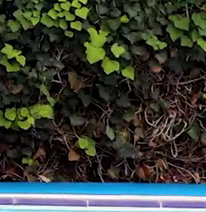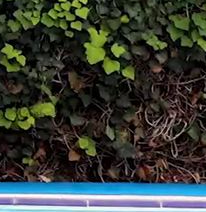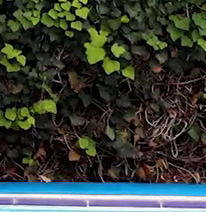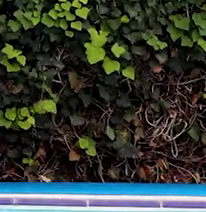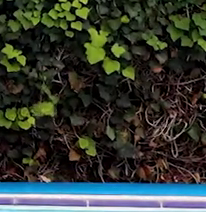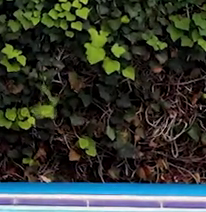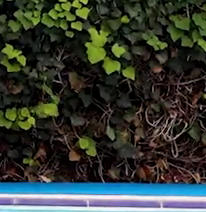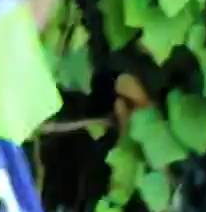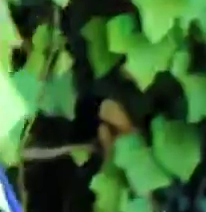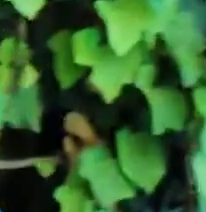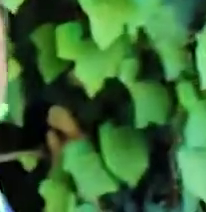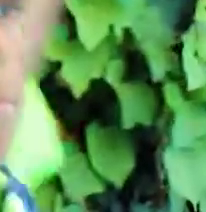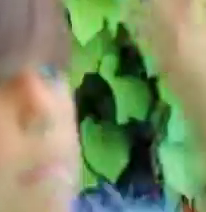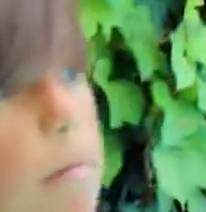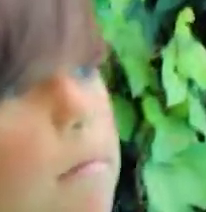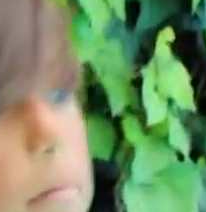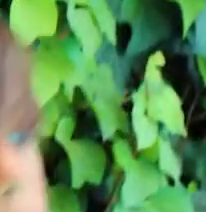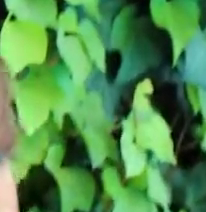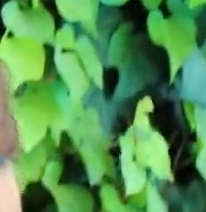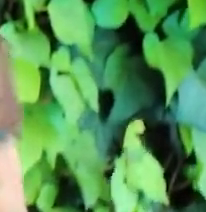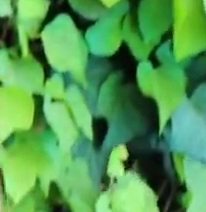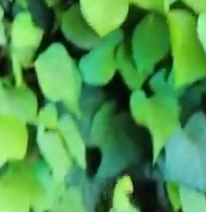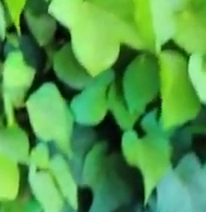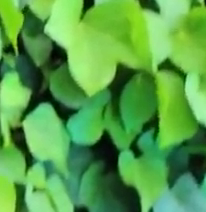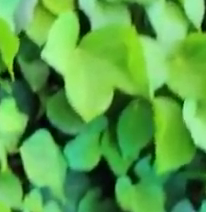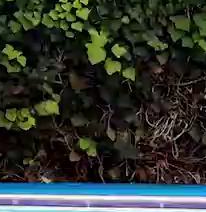del pie contrario. Bien.